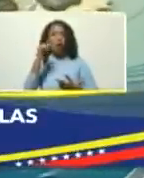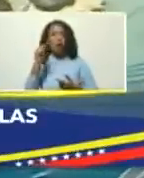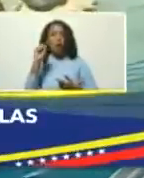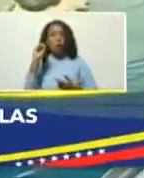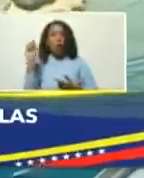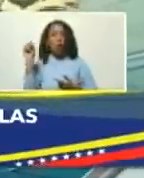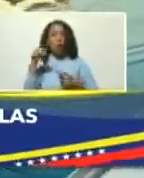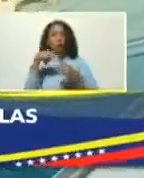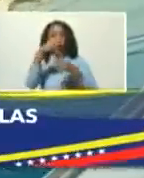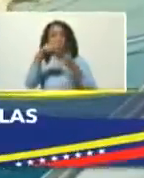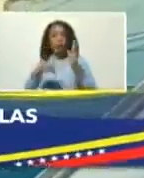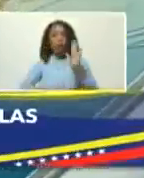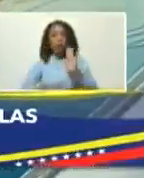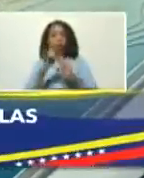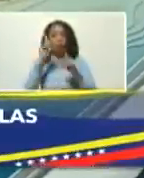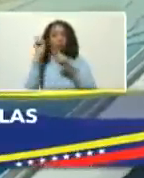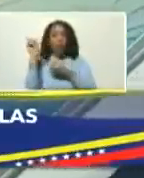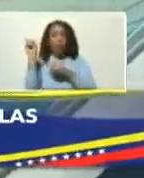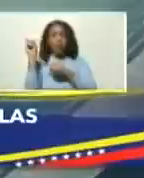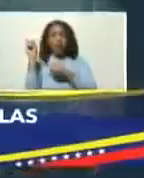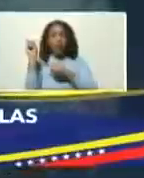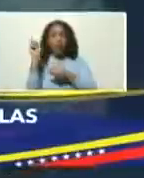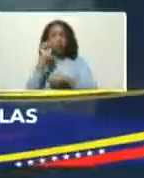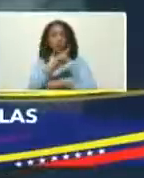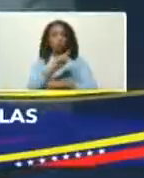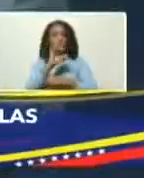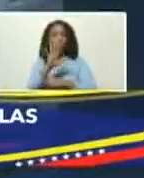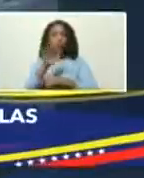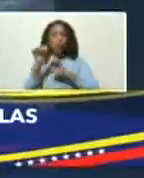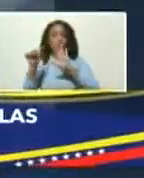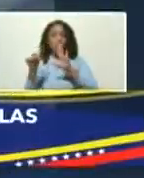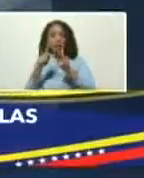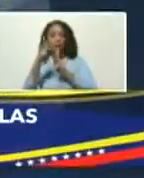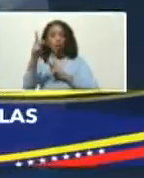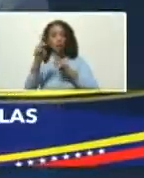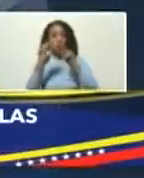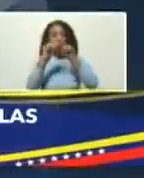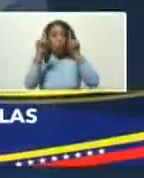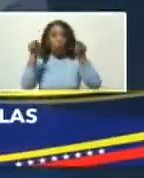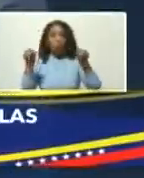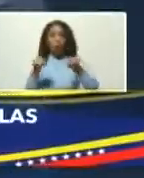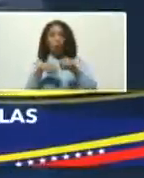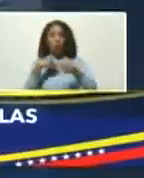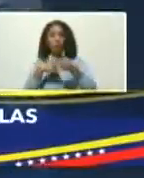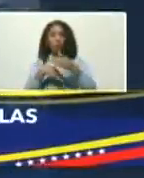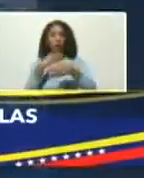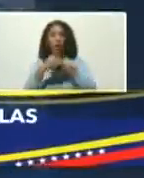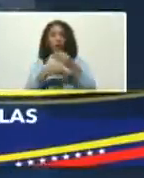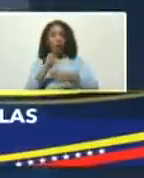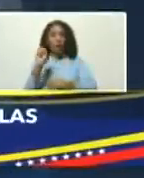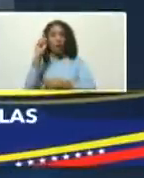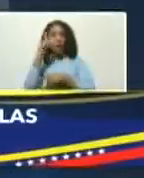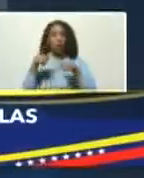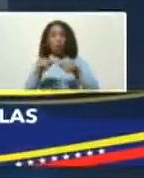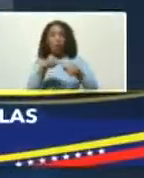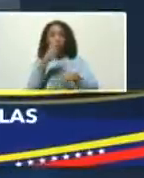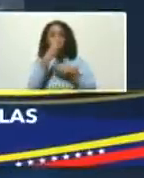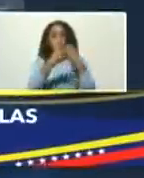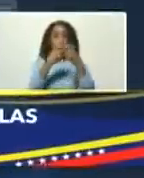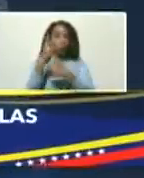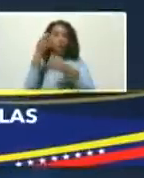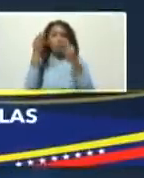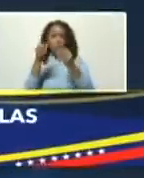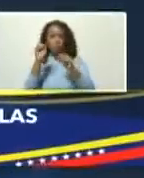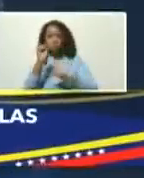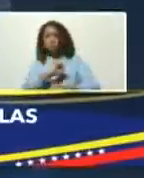el desarrollo de estos 156 kilómetros cuadrados va a ser el primer destino turístico estamos seguros que